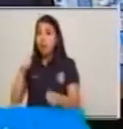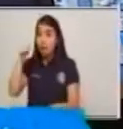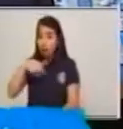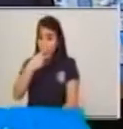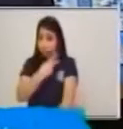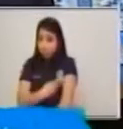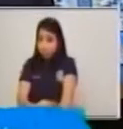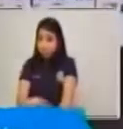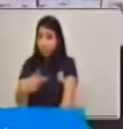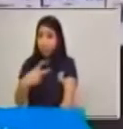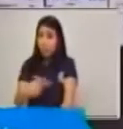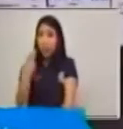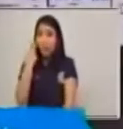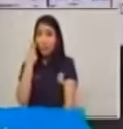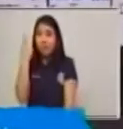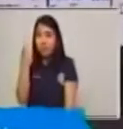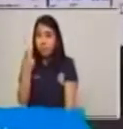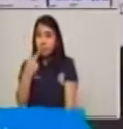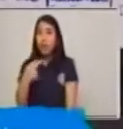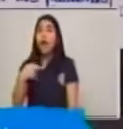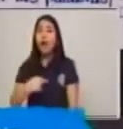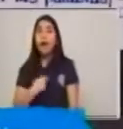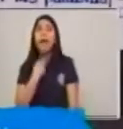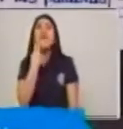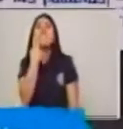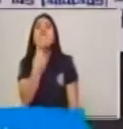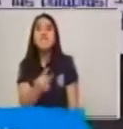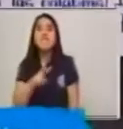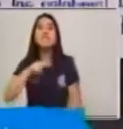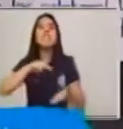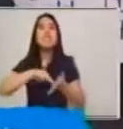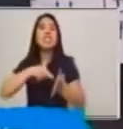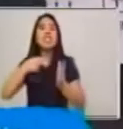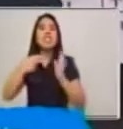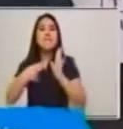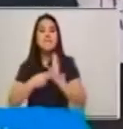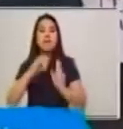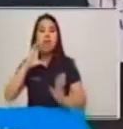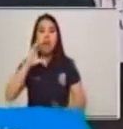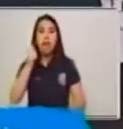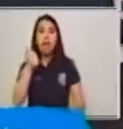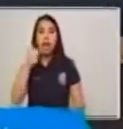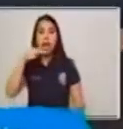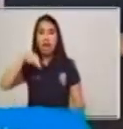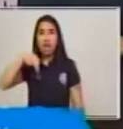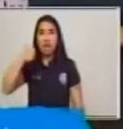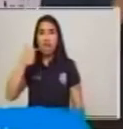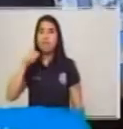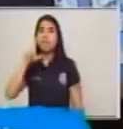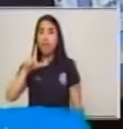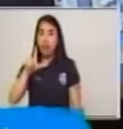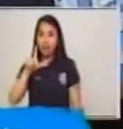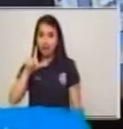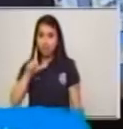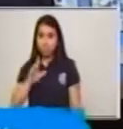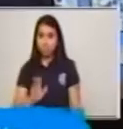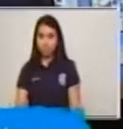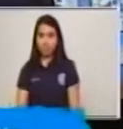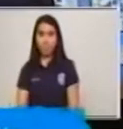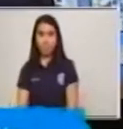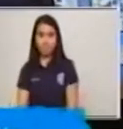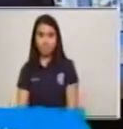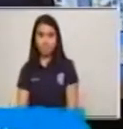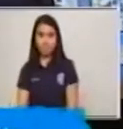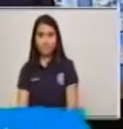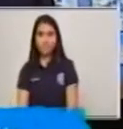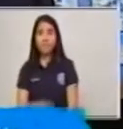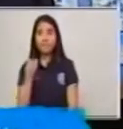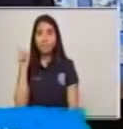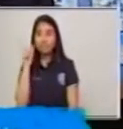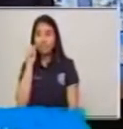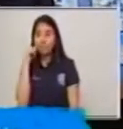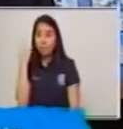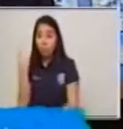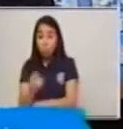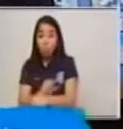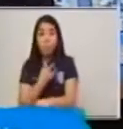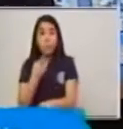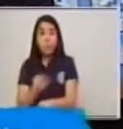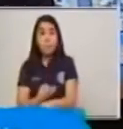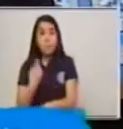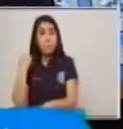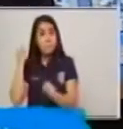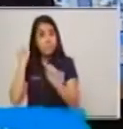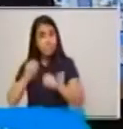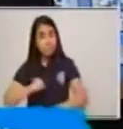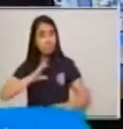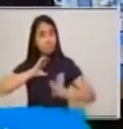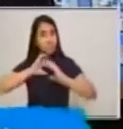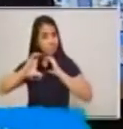el canal que Luis utilizó. Entonces, se da como pueden darse cuenta, en una